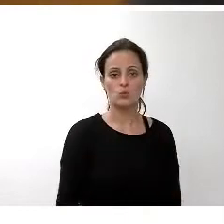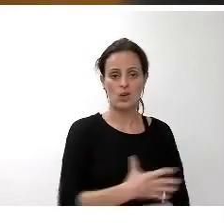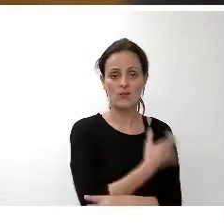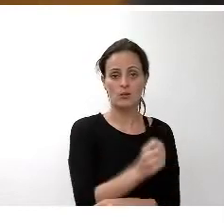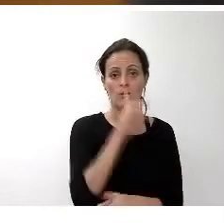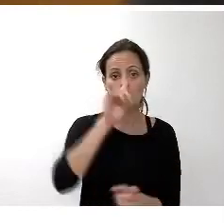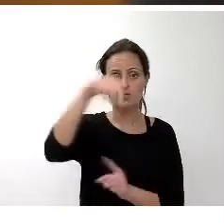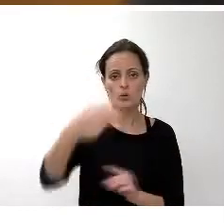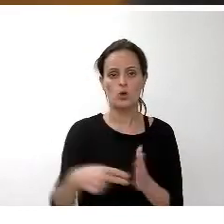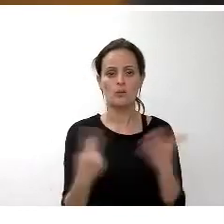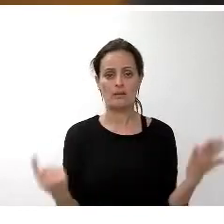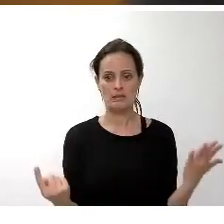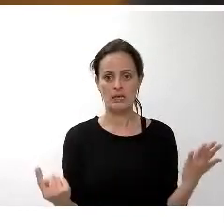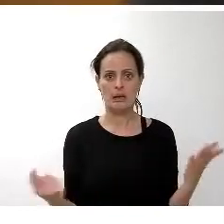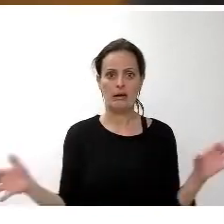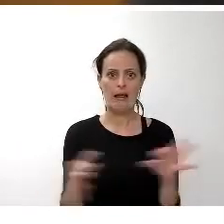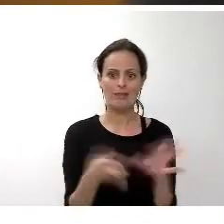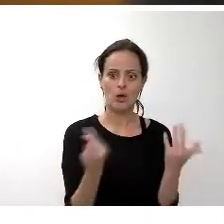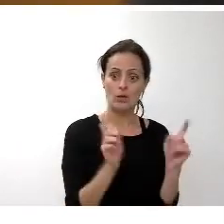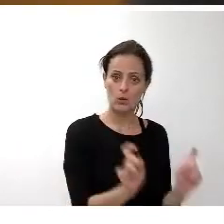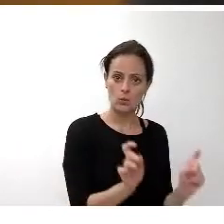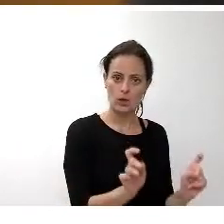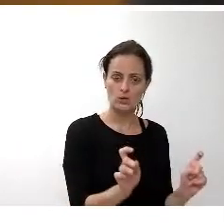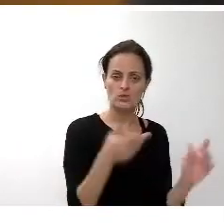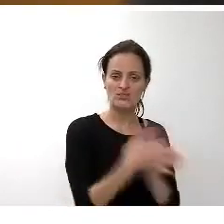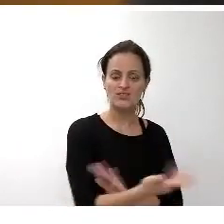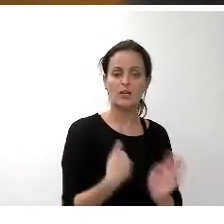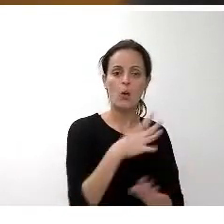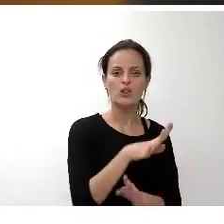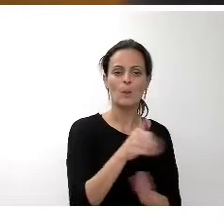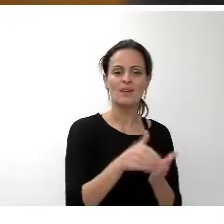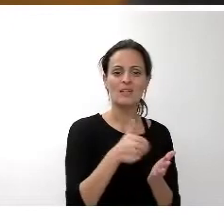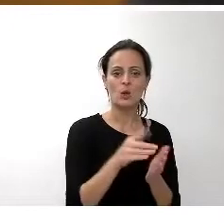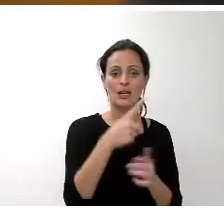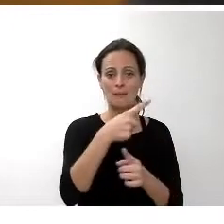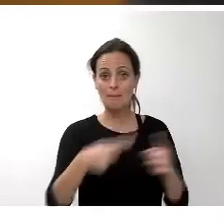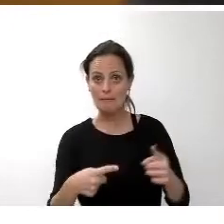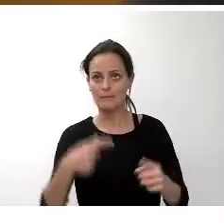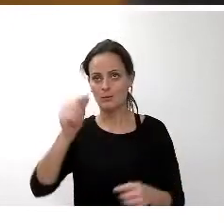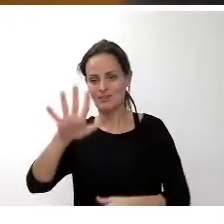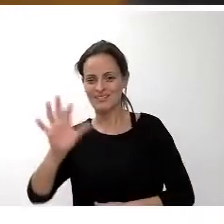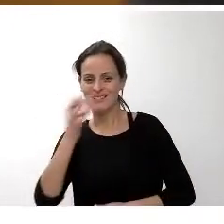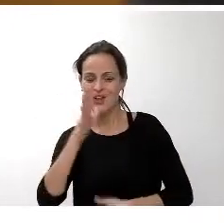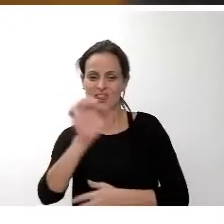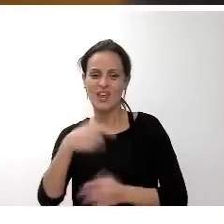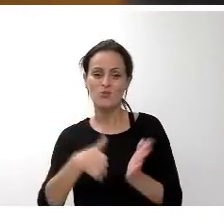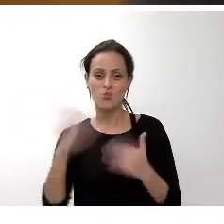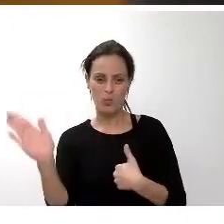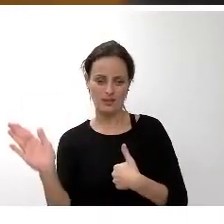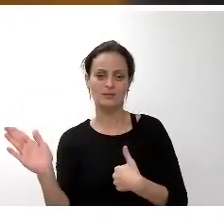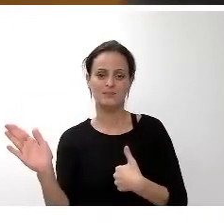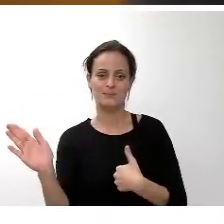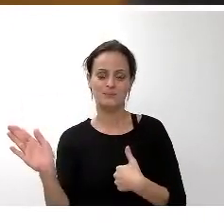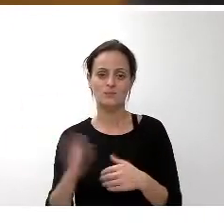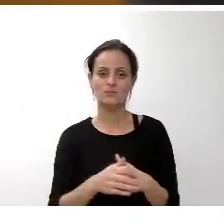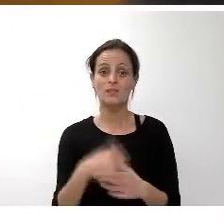que en materia de educación va a superar los 4 millones y medio de euros la cultura también dispondrá el año que